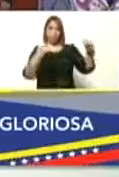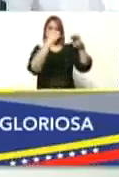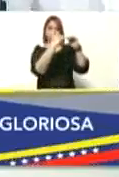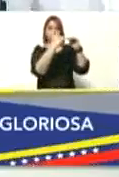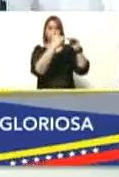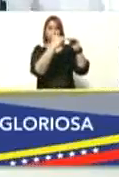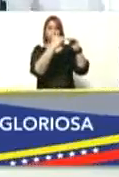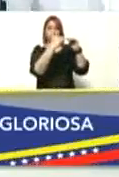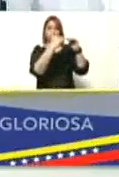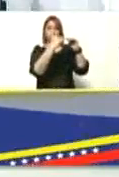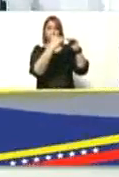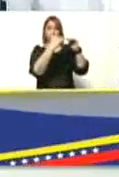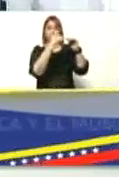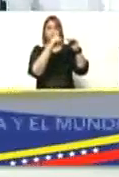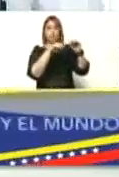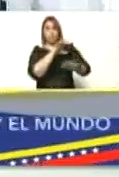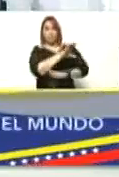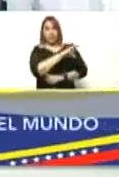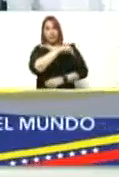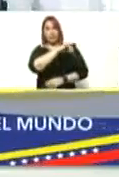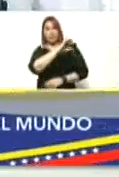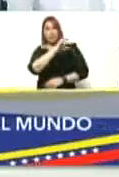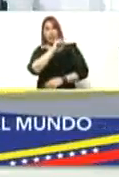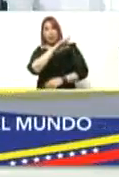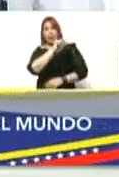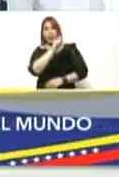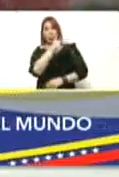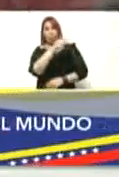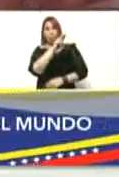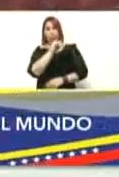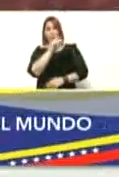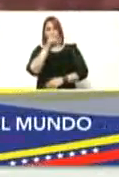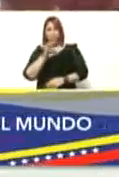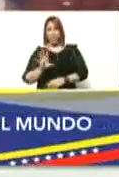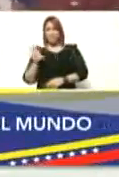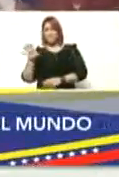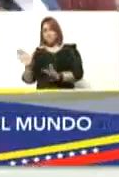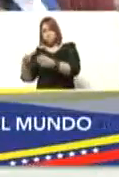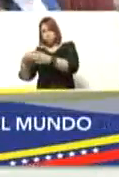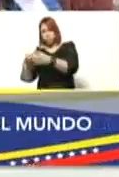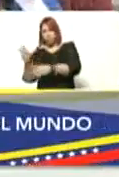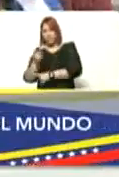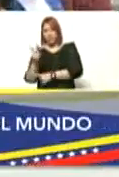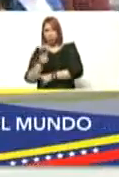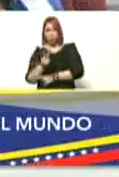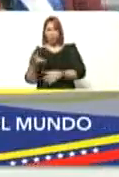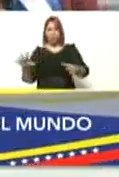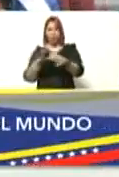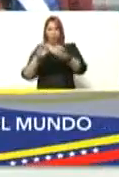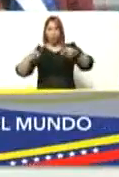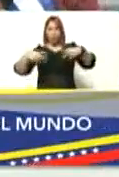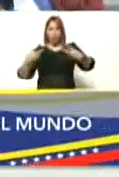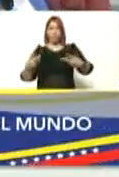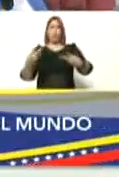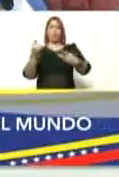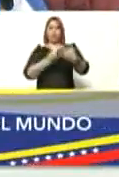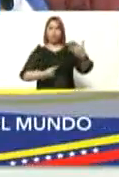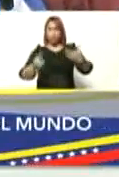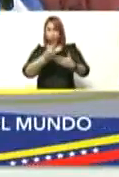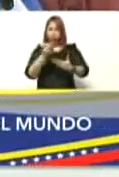la parte nicaragüense la parte venezolana y vamos a hacer un nuevo mapa de cooperación